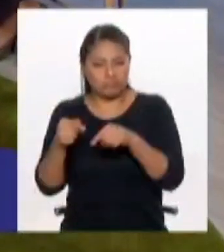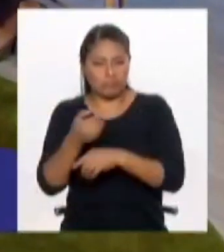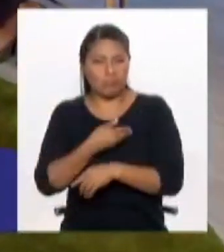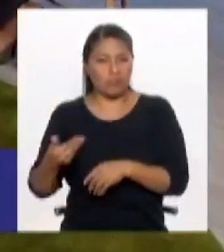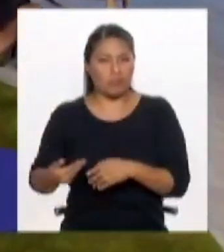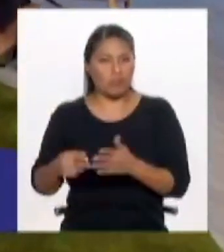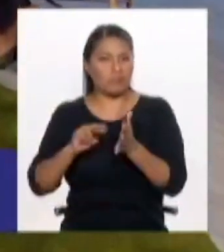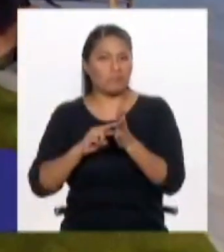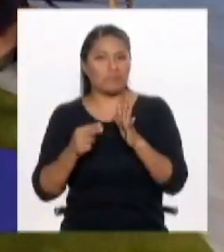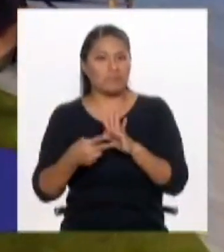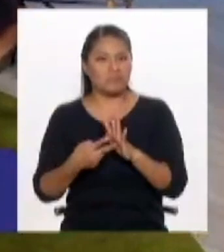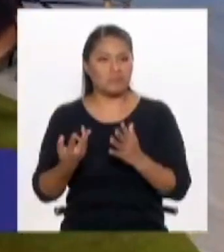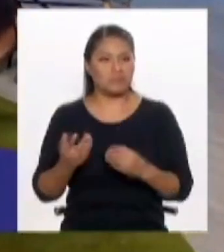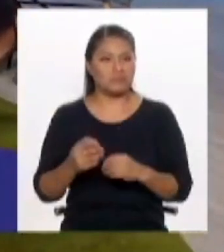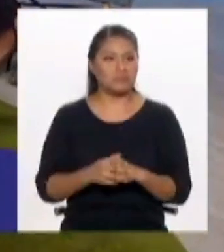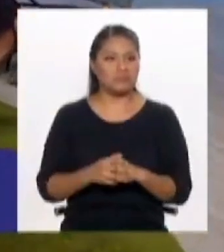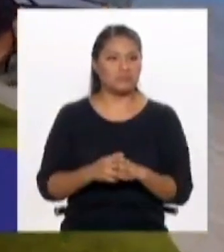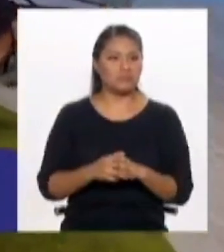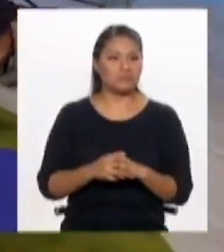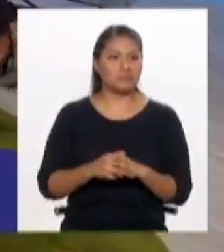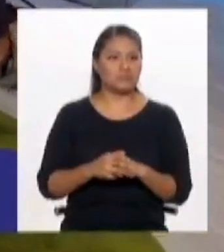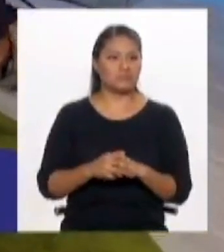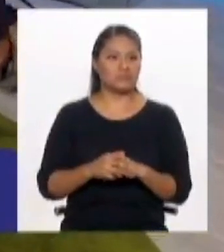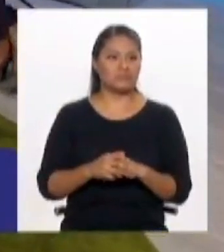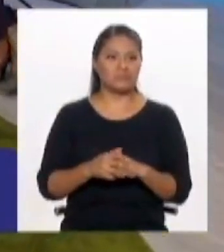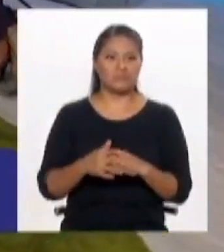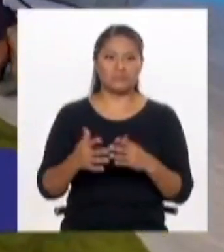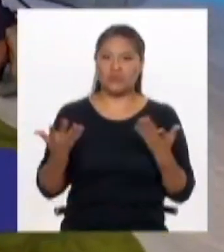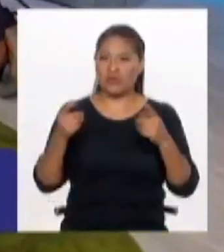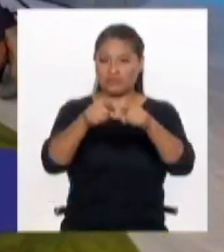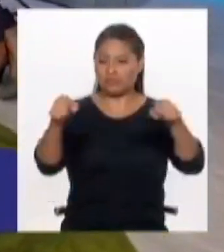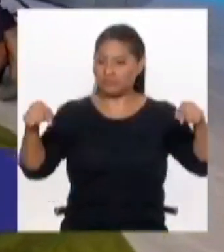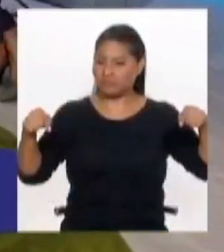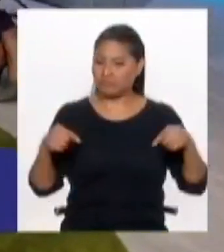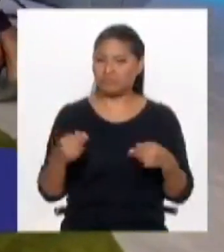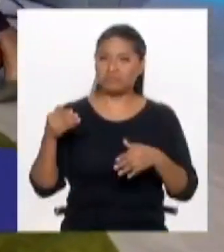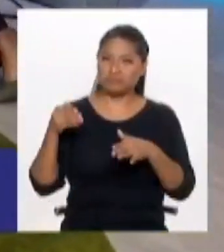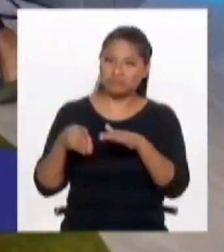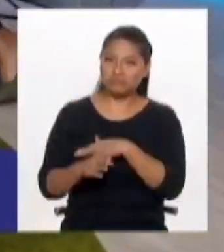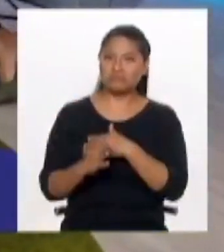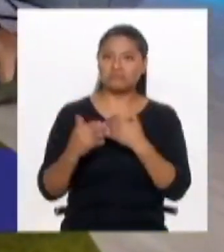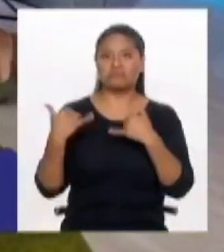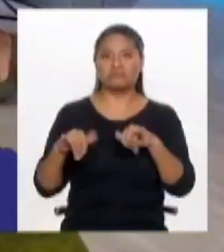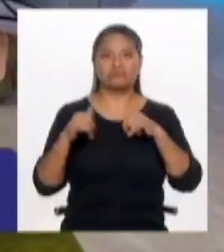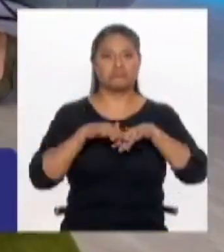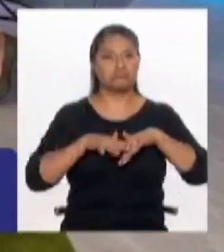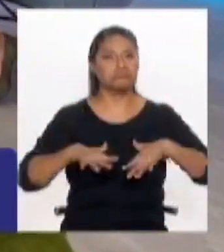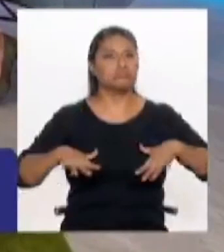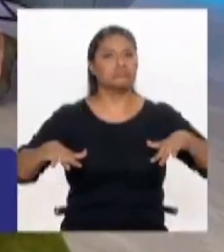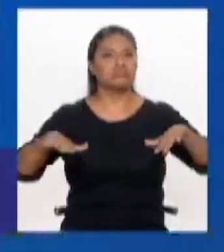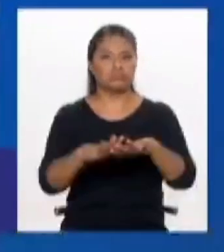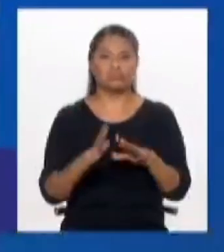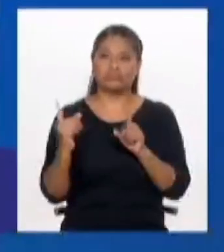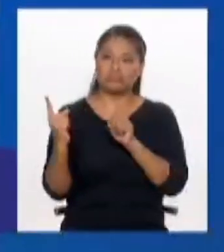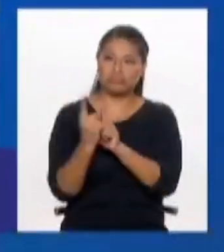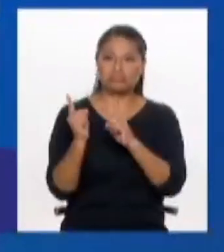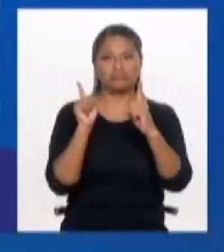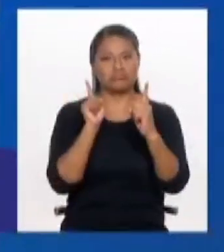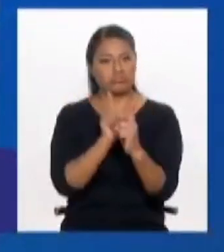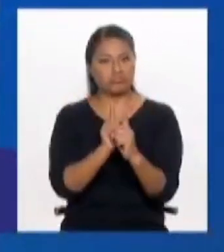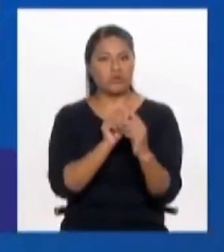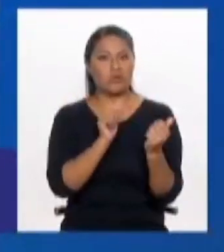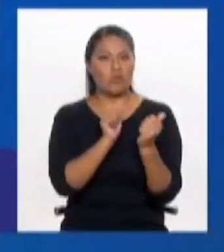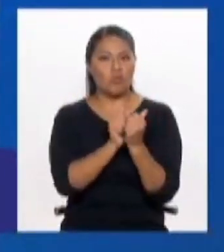Definamos, o sea... Es un espacio de esparcimiento y como todo espacio de esparcimiento es un espacio de encuentro, es un